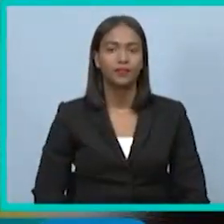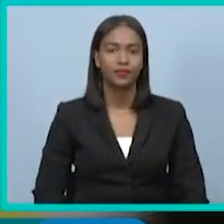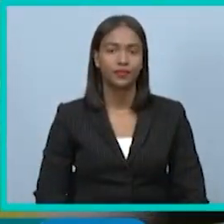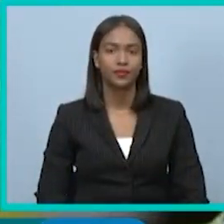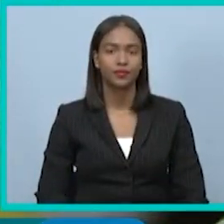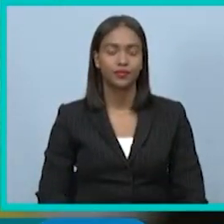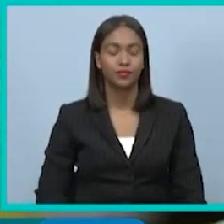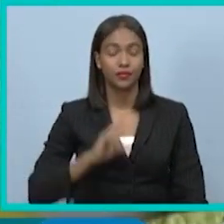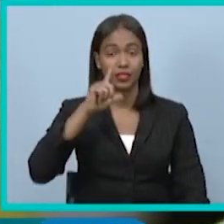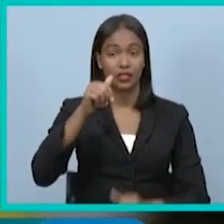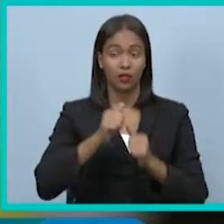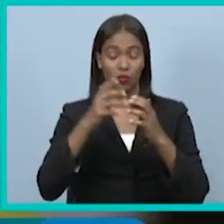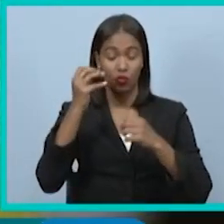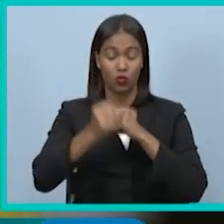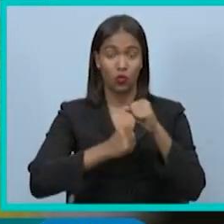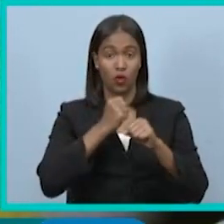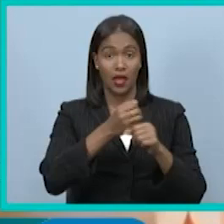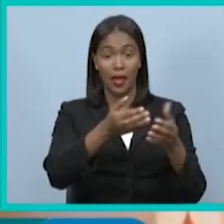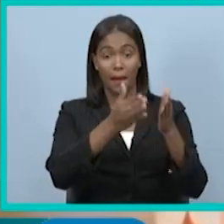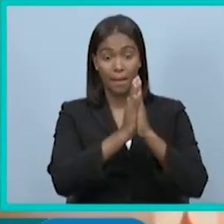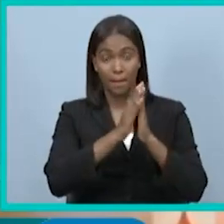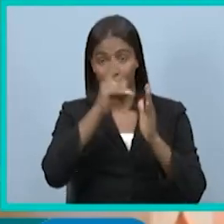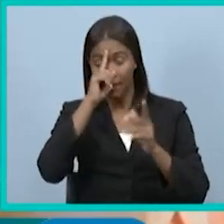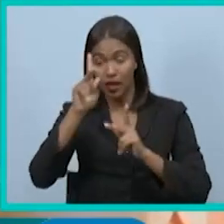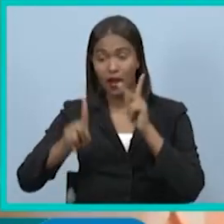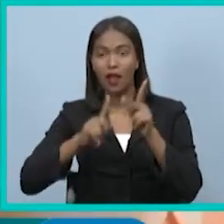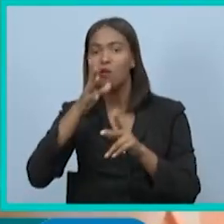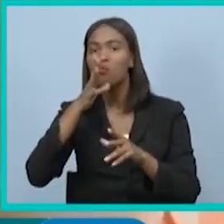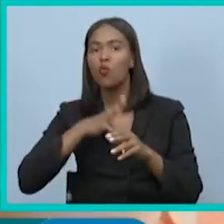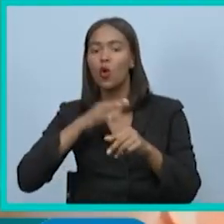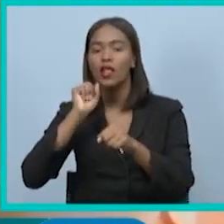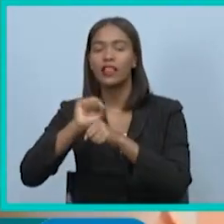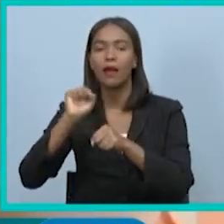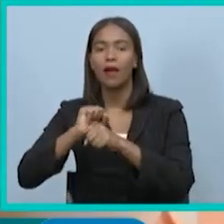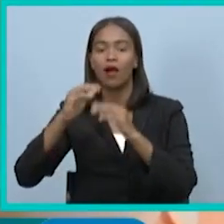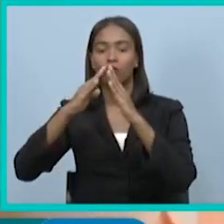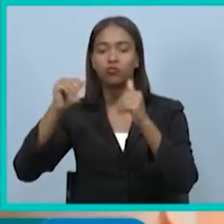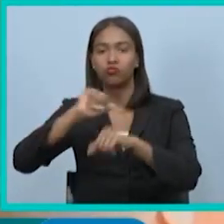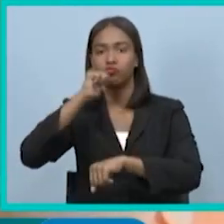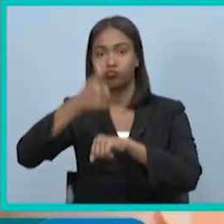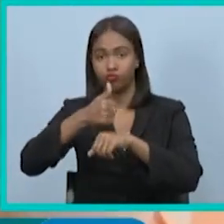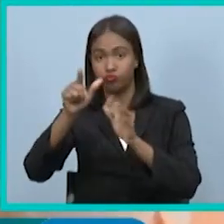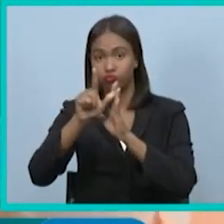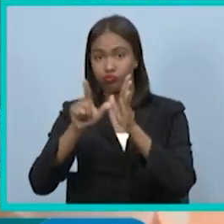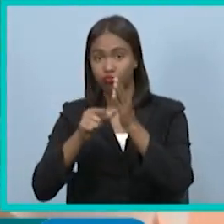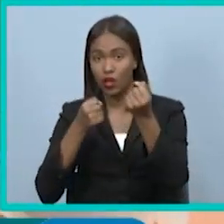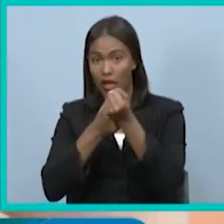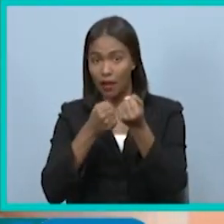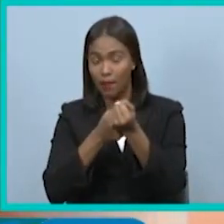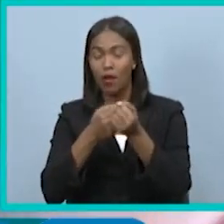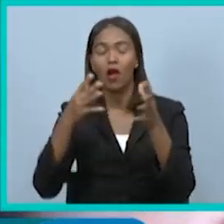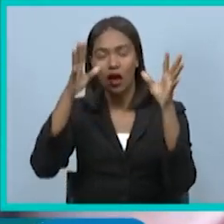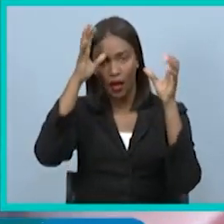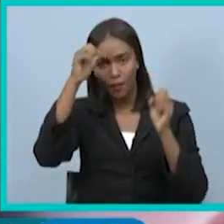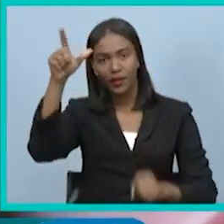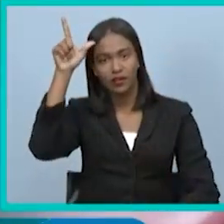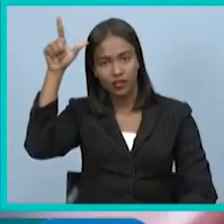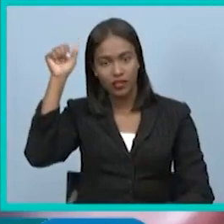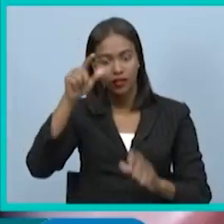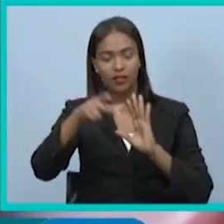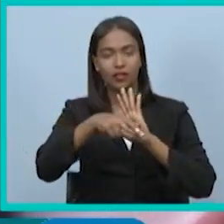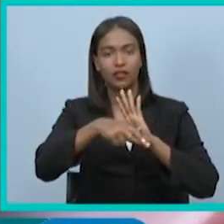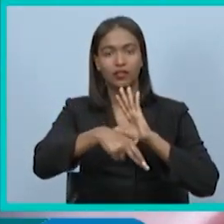Después de muchos años de solicitud para que el trabajo doméstico sea regularizado, el presidente Luis Abinader, mediante la resolución 14